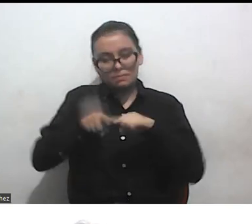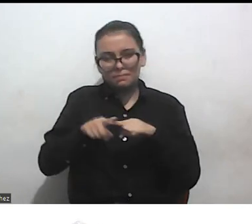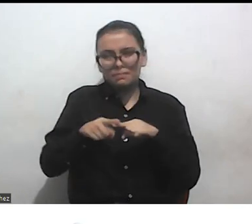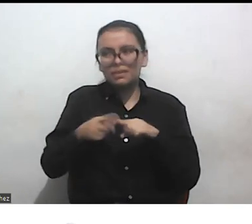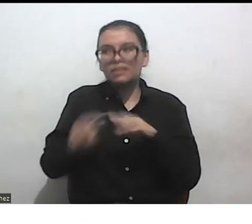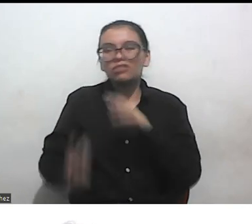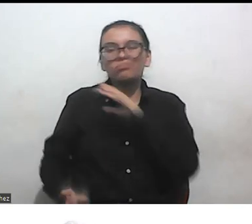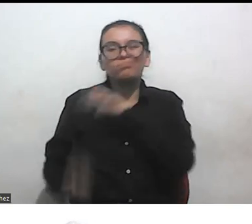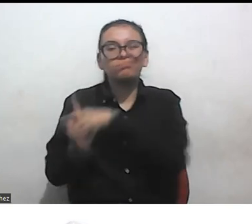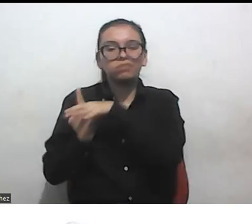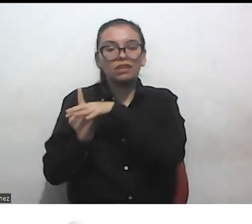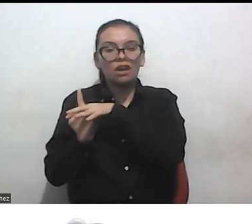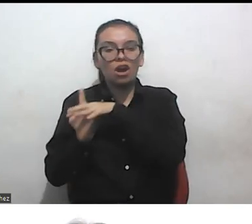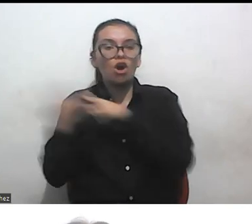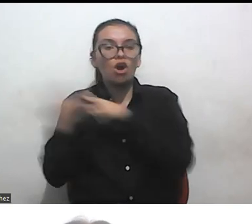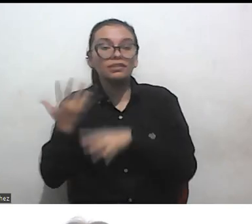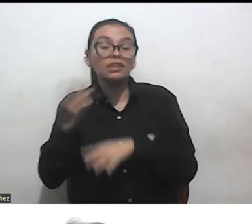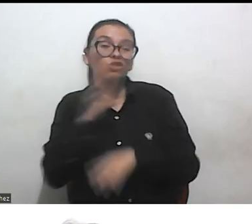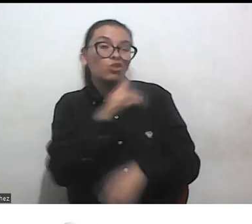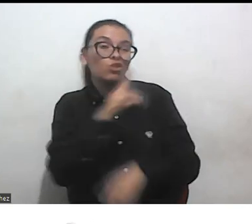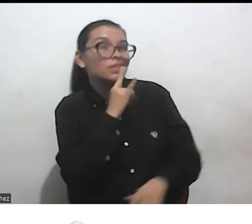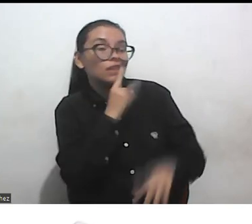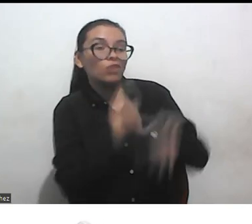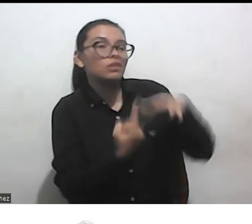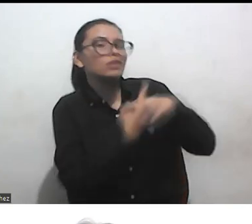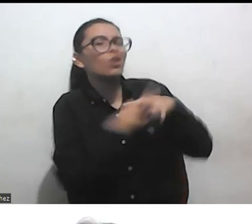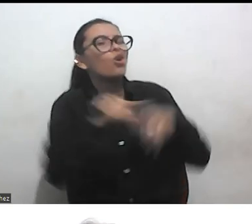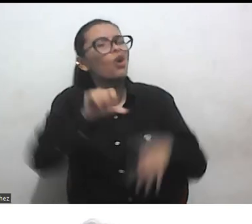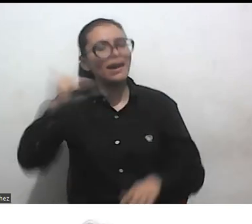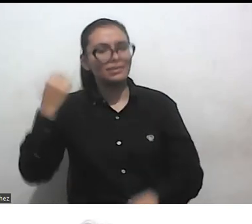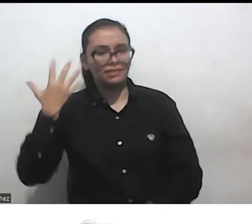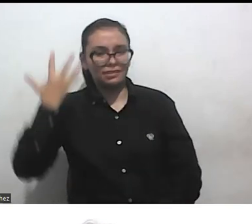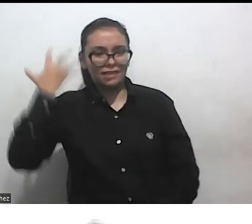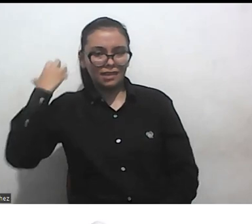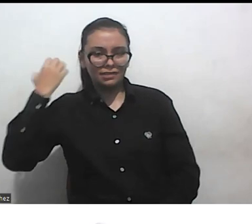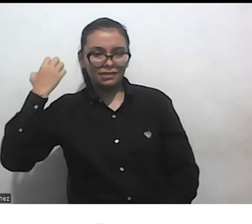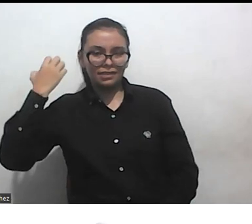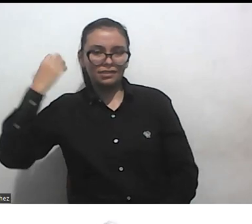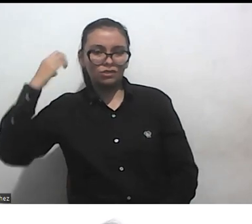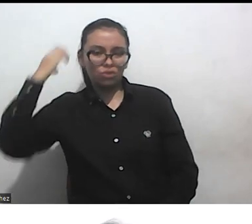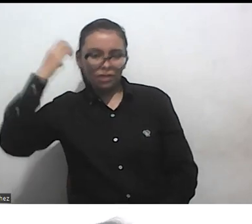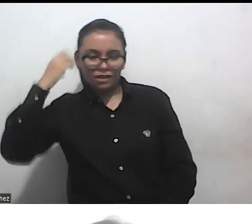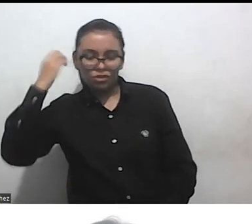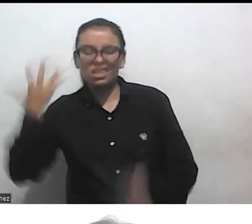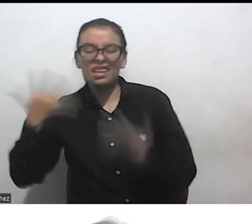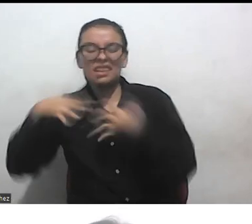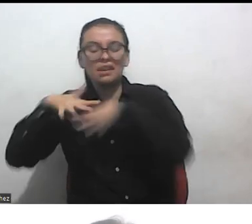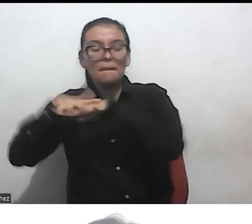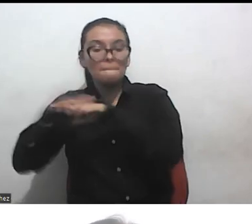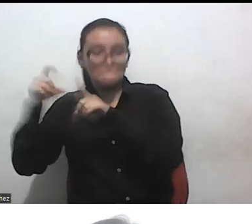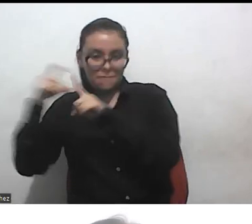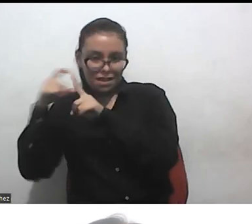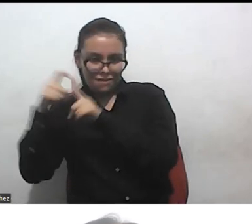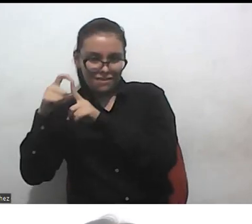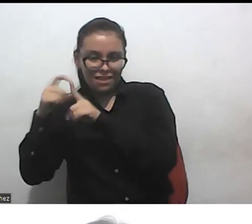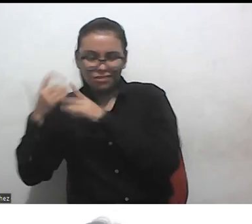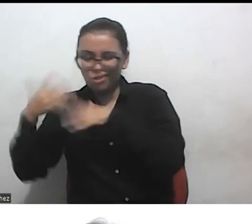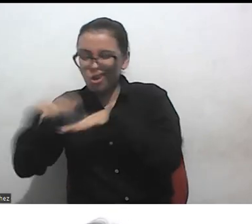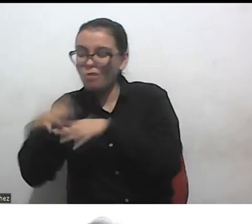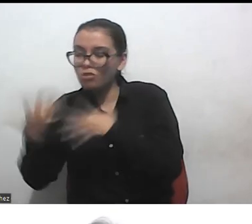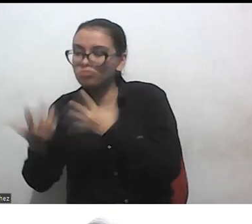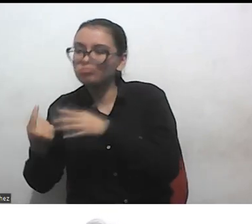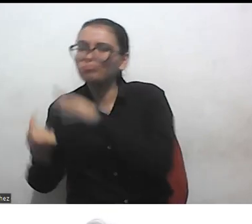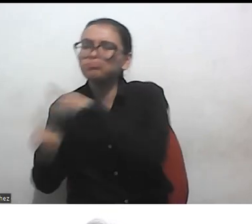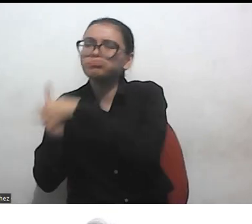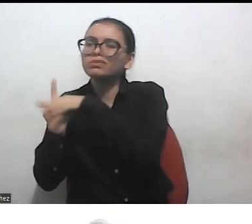Los orígenes no estadounidenses y no anglófonos de la interseccionalidad, sobre todo cuando tenemos tantas referencias